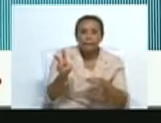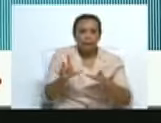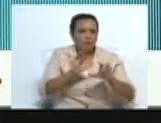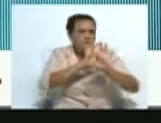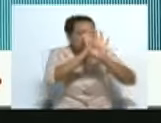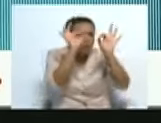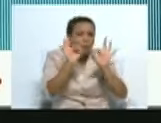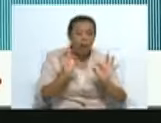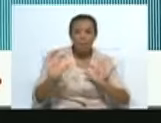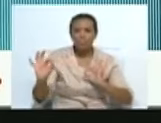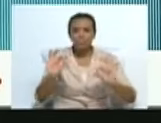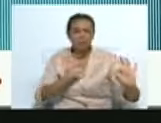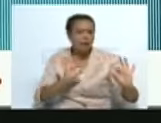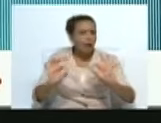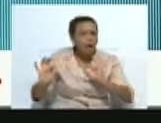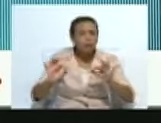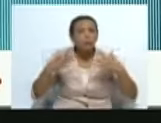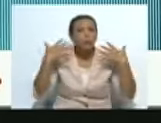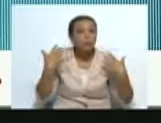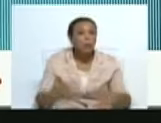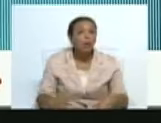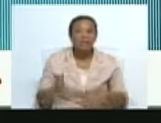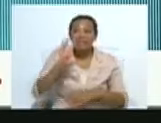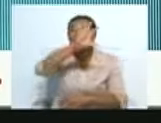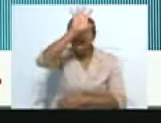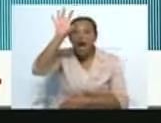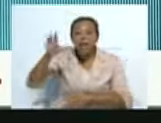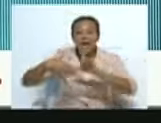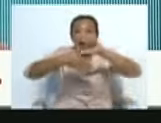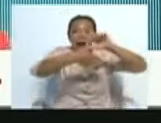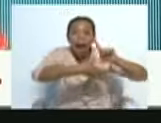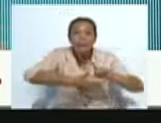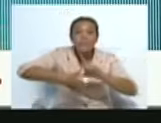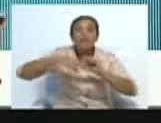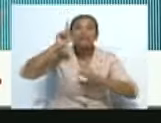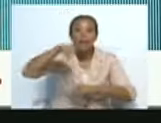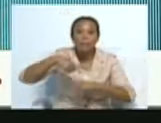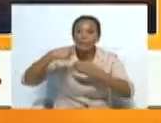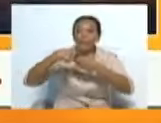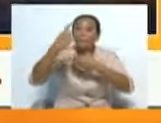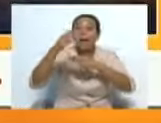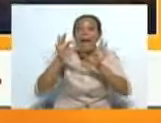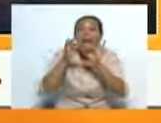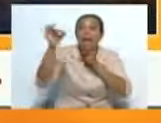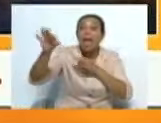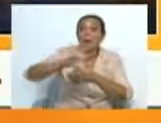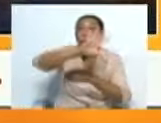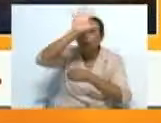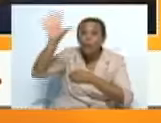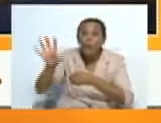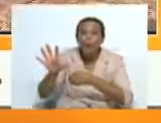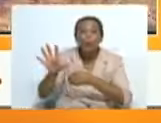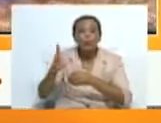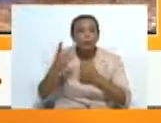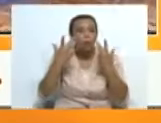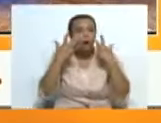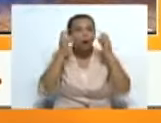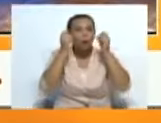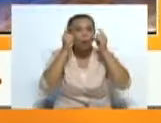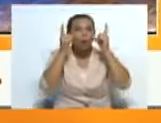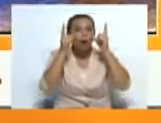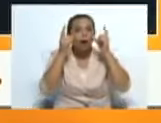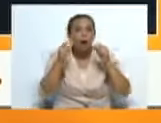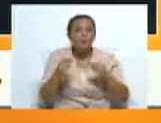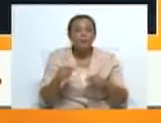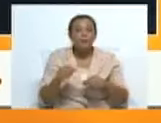formas de teatro, además de tantos países de América Latina y más allá. Por ejemplo, yo descubrí aquí el teatro